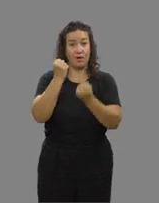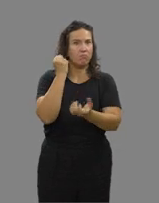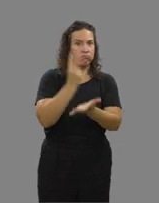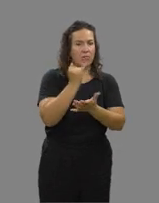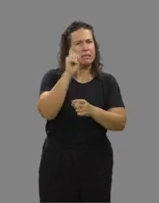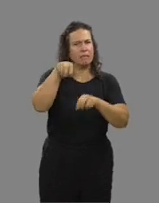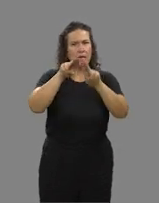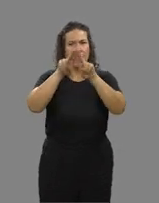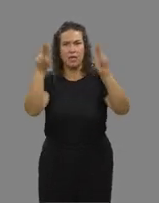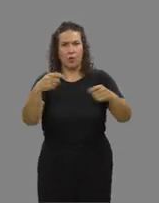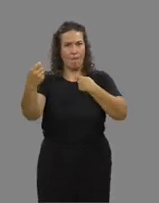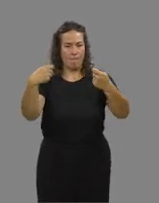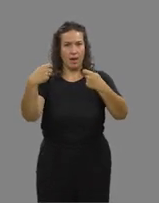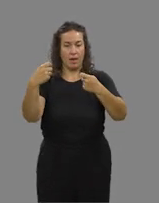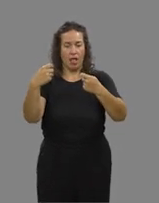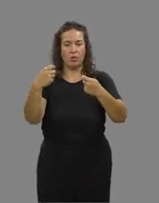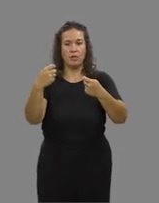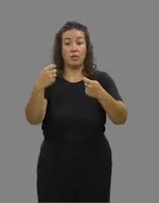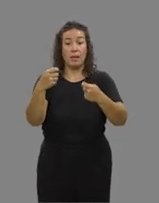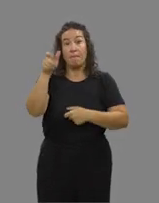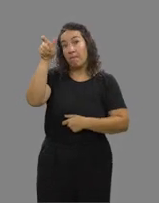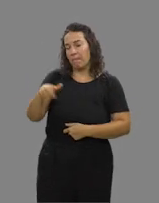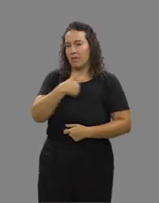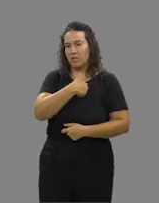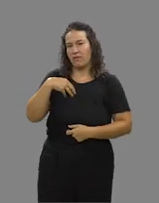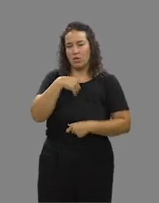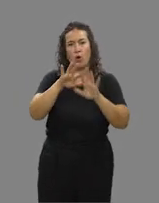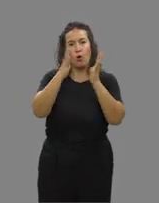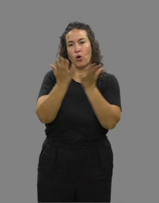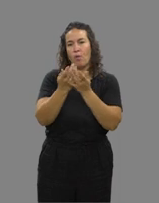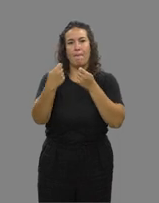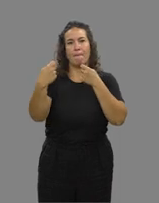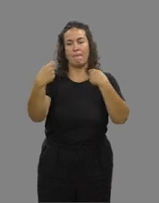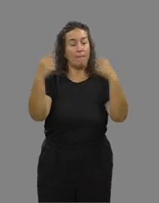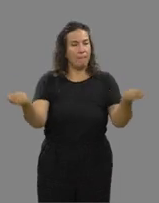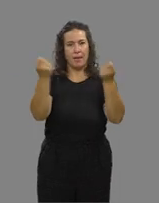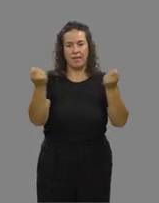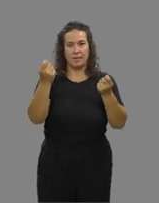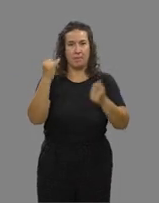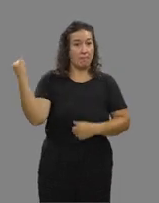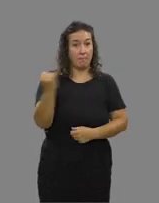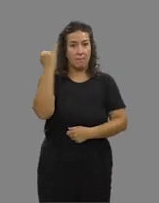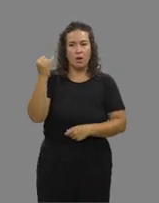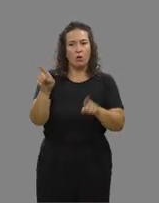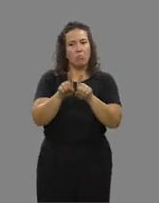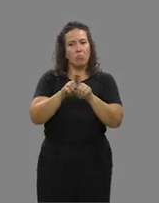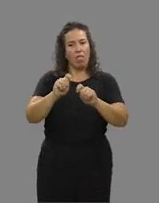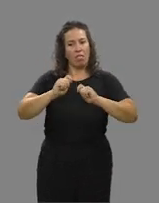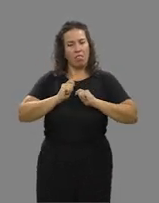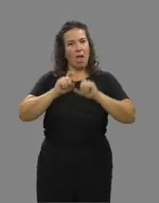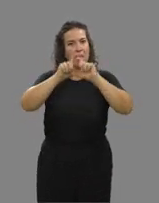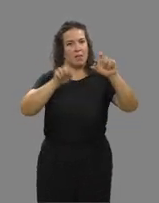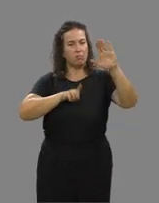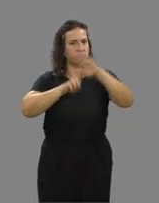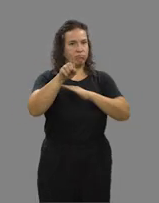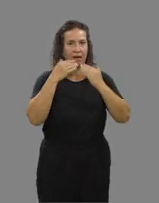económica y la internacionalización de los mercados, la figura del Global Marketing Manager se ha convertido en una opción atractiva para asegurar el